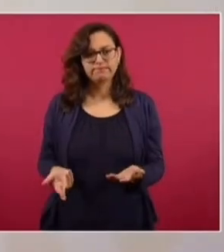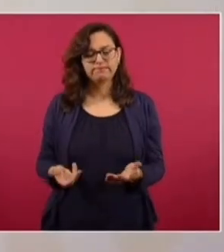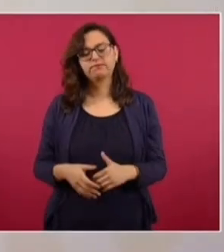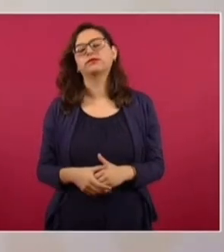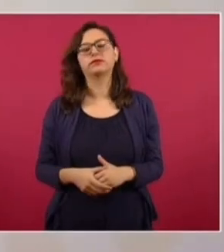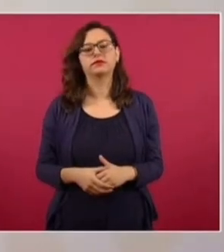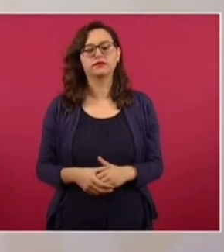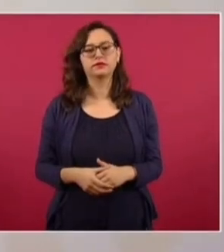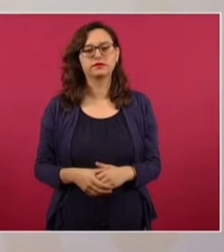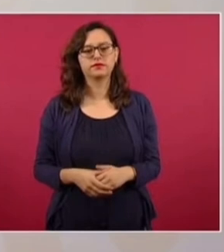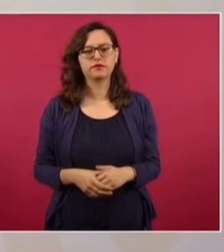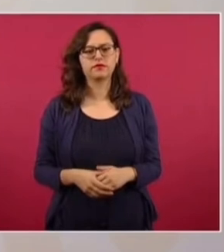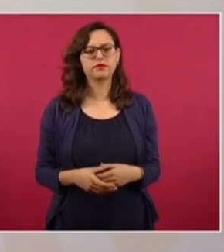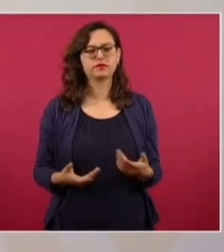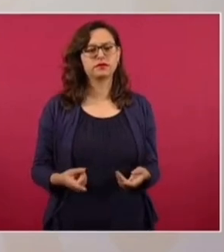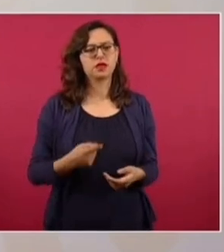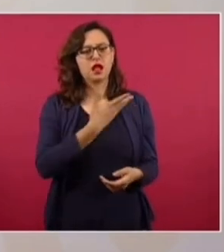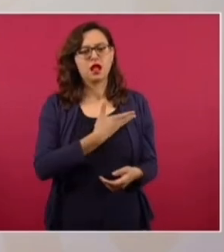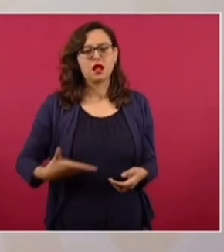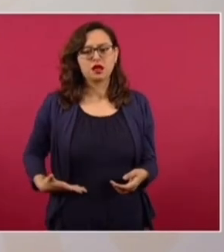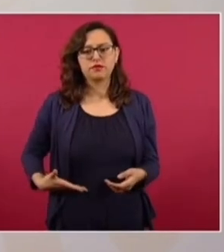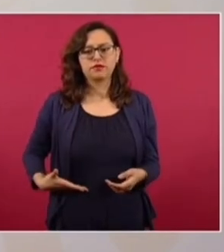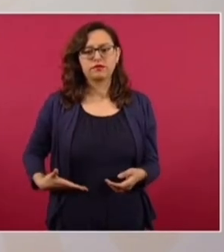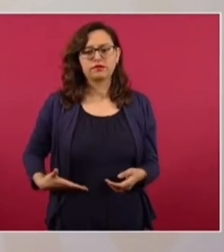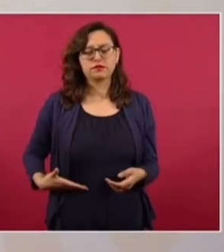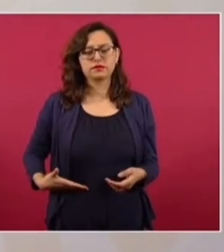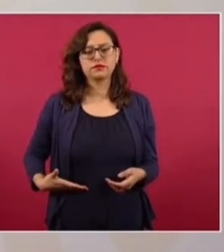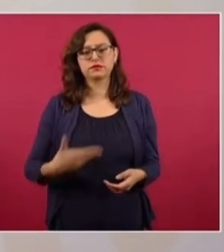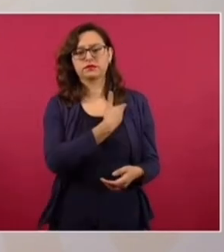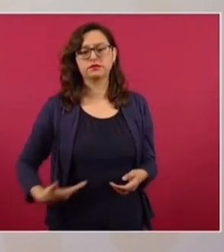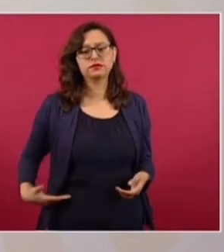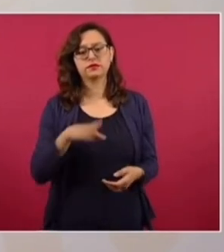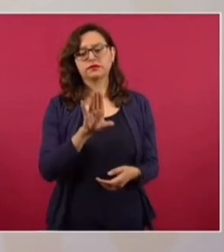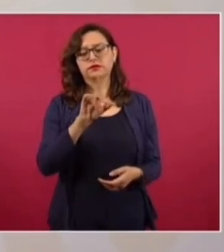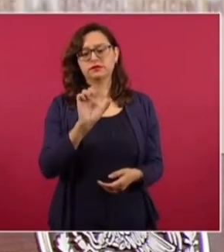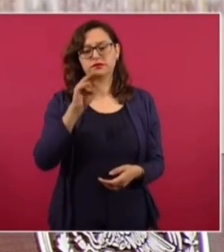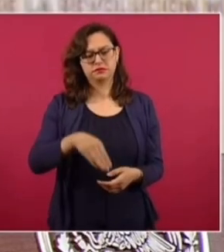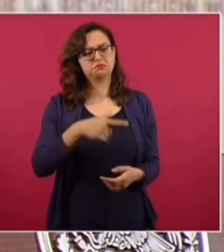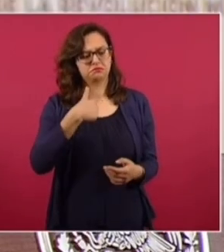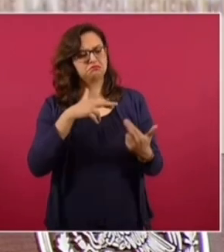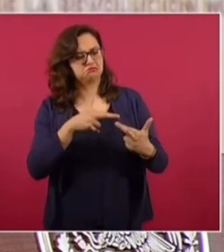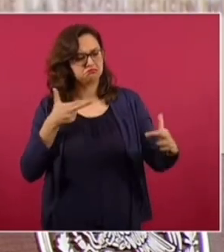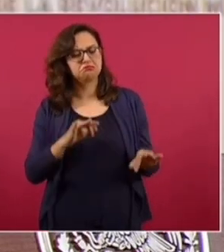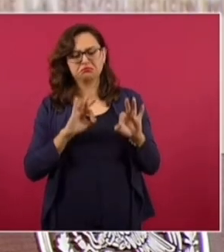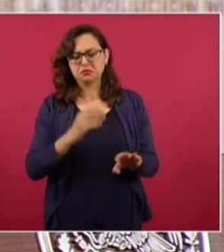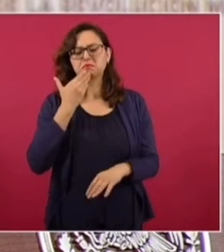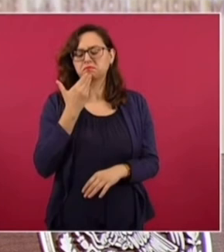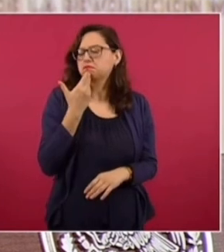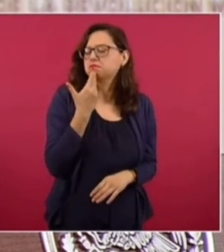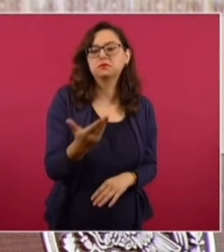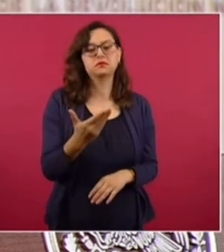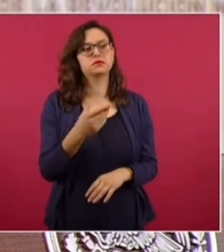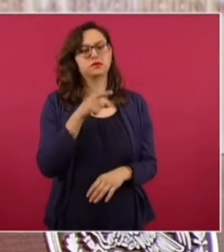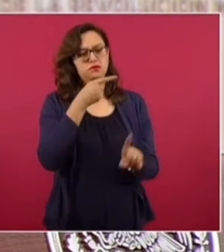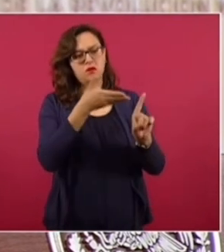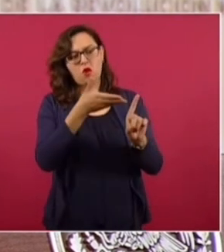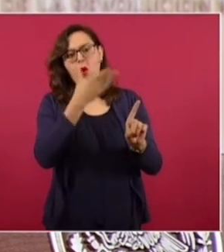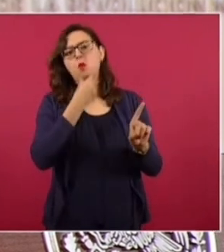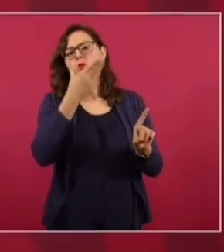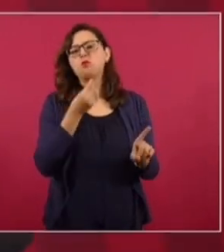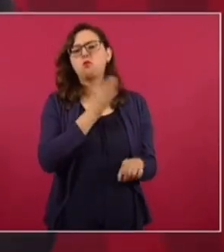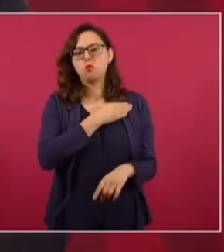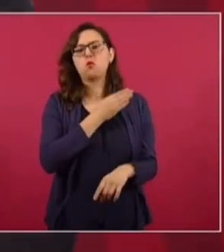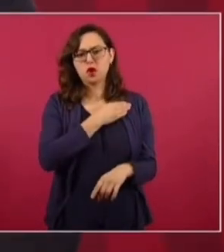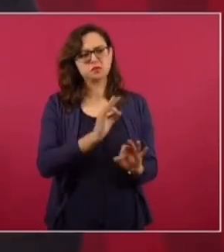Yo tengo muy buena relación con el presidente Biden, es un hombre bueno. Yo, en este caso,